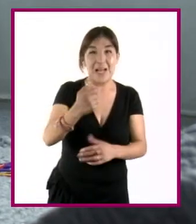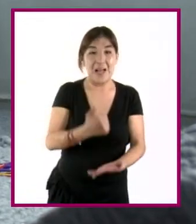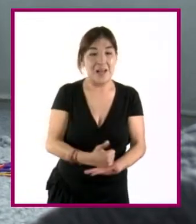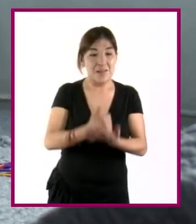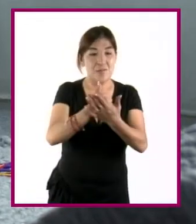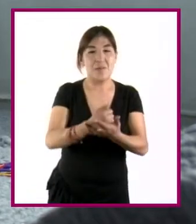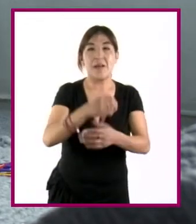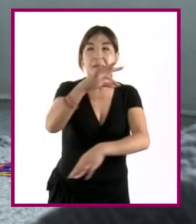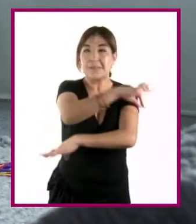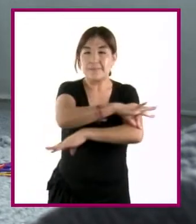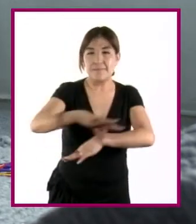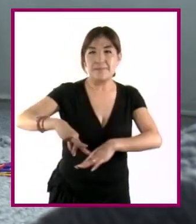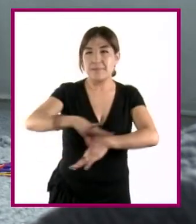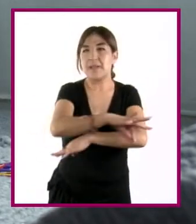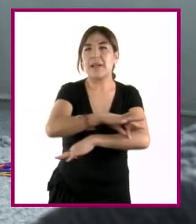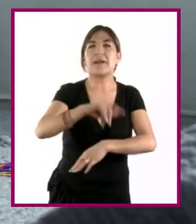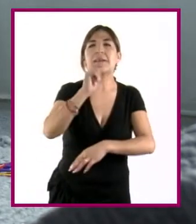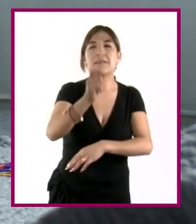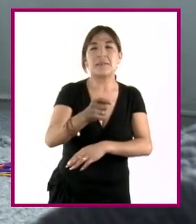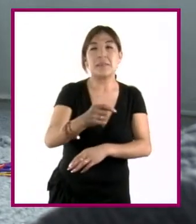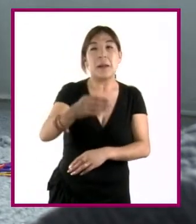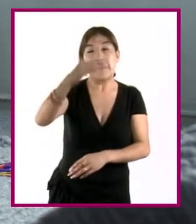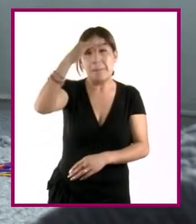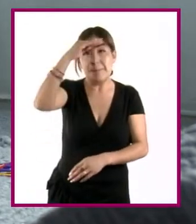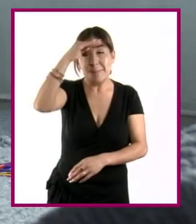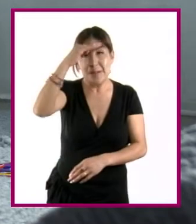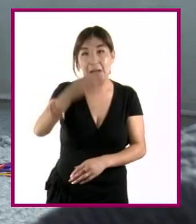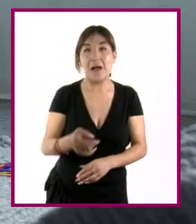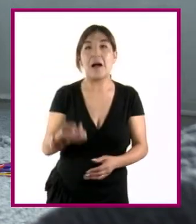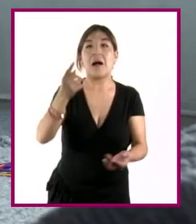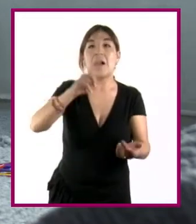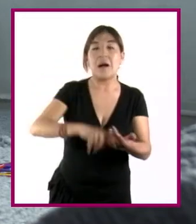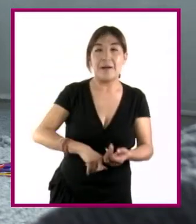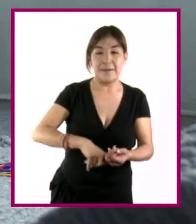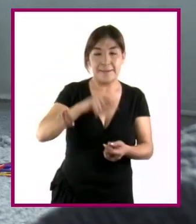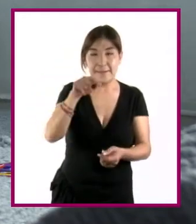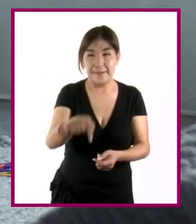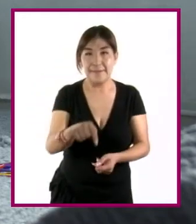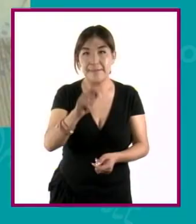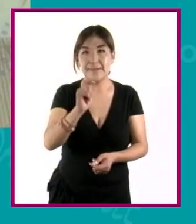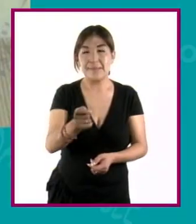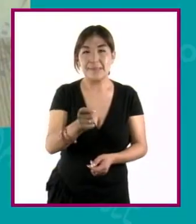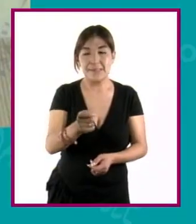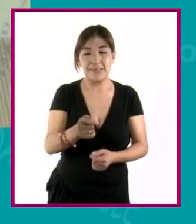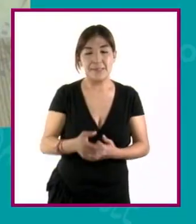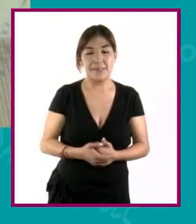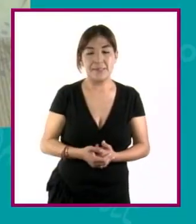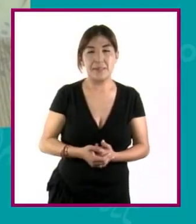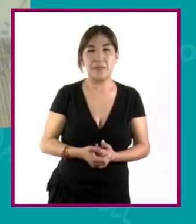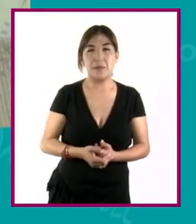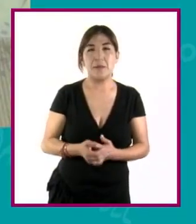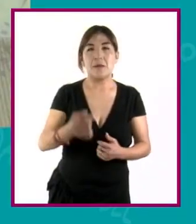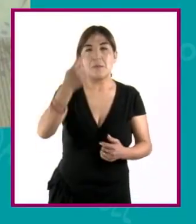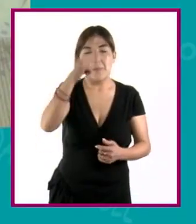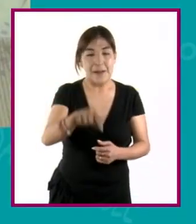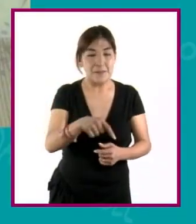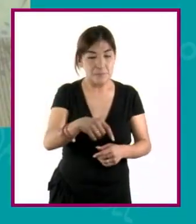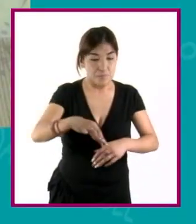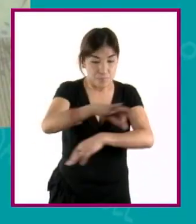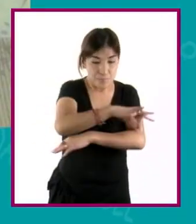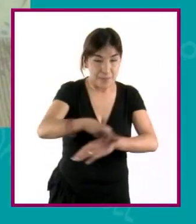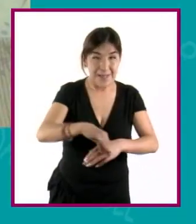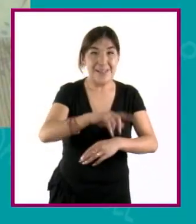desde la arquitectura es pensar en el hecho de que el habitar implica solamente un paso dentro de este proceso